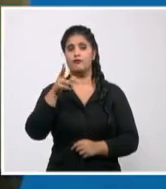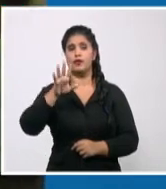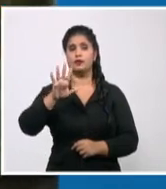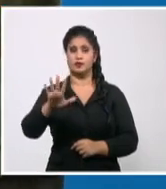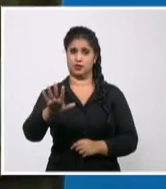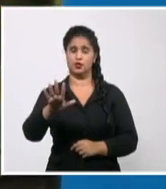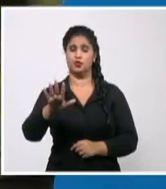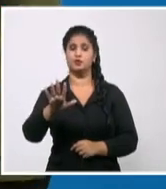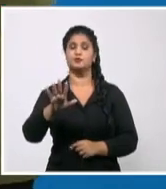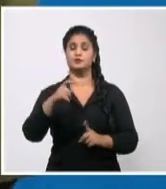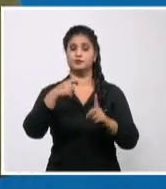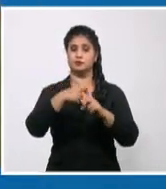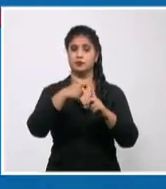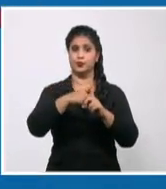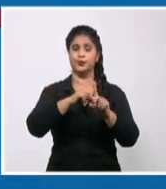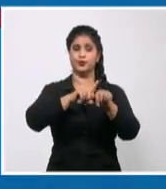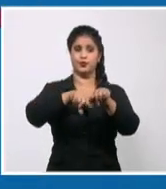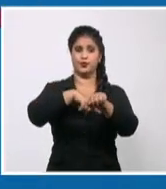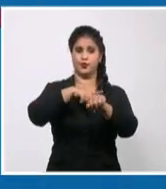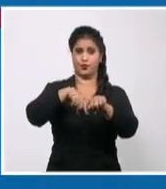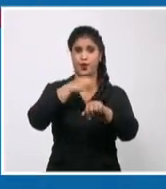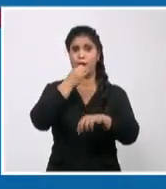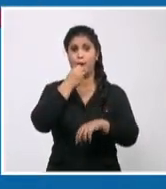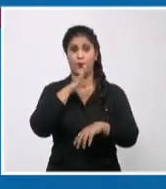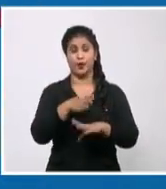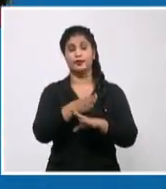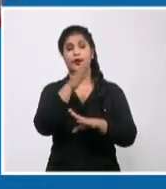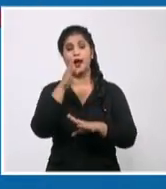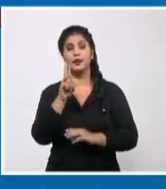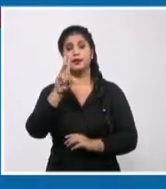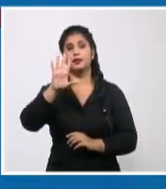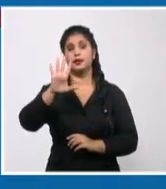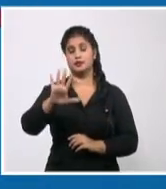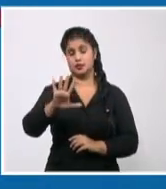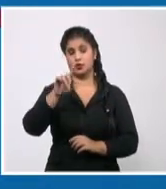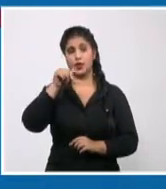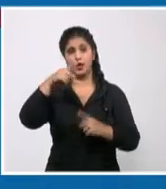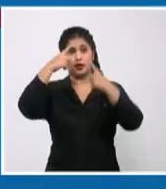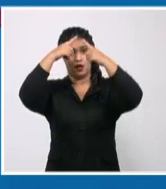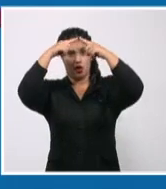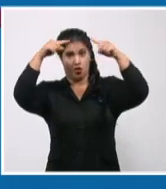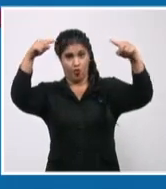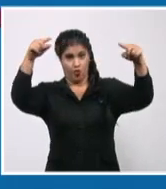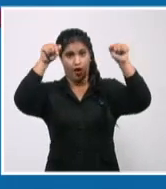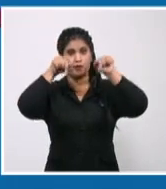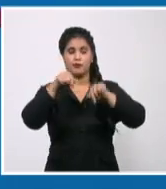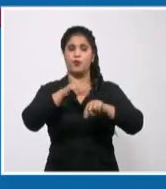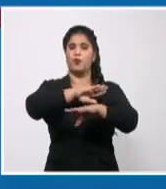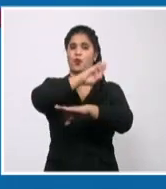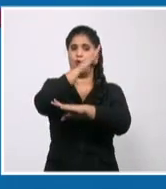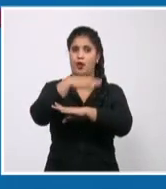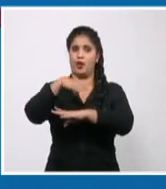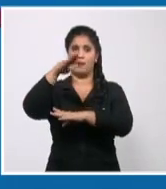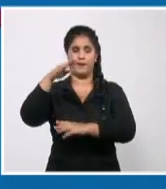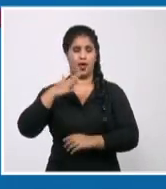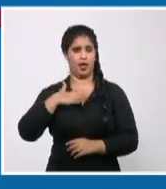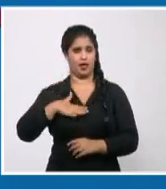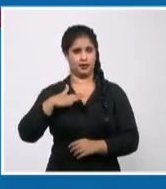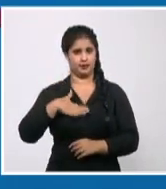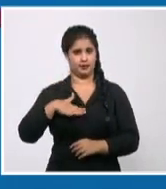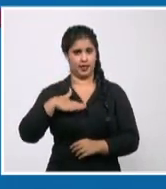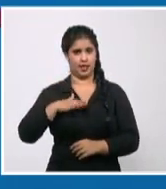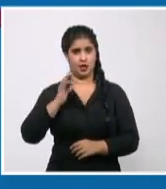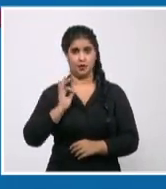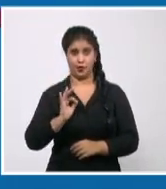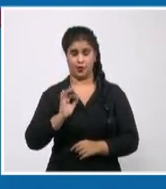35 en zonas de la costa norte de casi todo el territorio nacional, donde se mantiene la marejada. Ahora se incluye la marejada